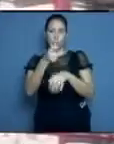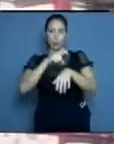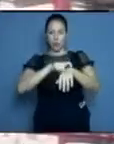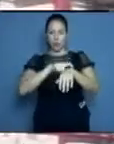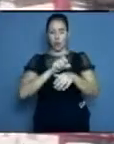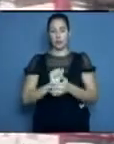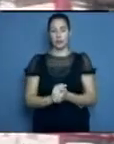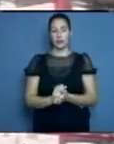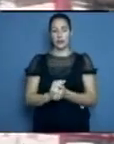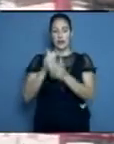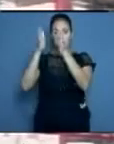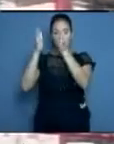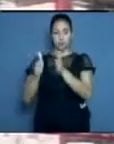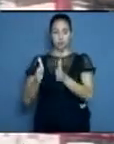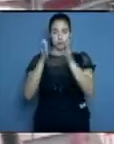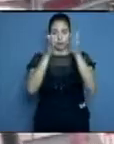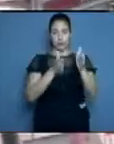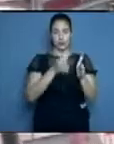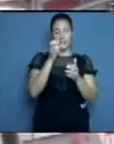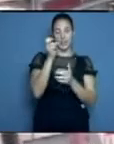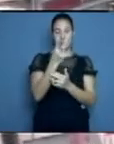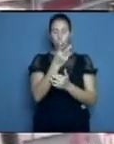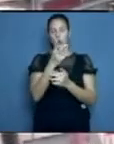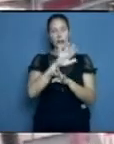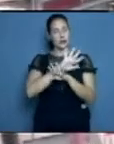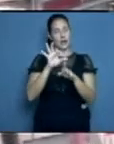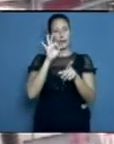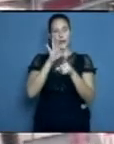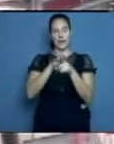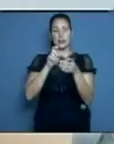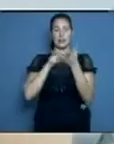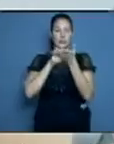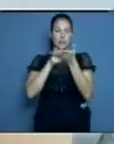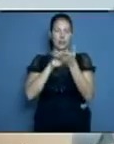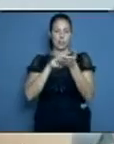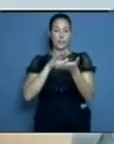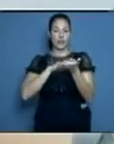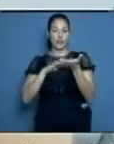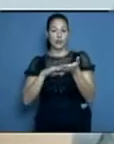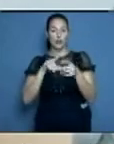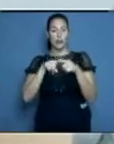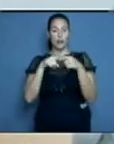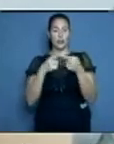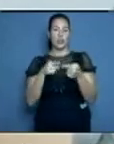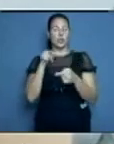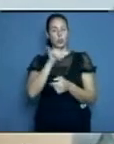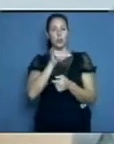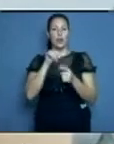La unidad 2 se encuentra en servicio y alcanza una generación de 140 megawatts. No obstante, la prioridad es la que reporta la avería, que posee un mejor